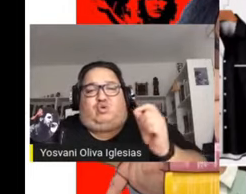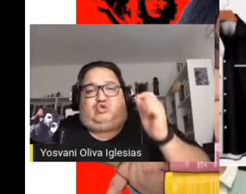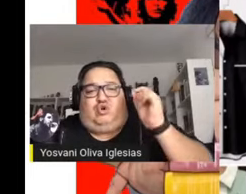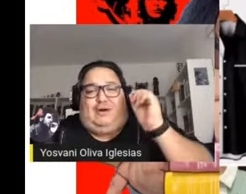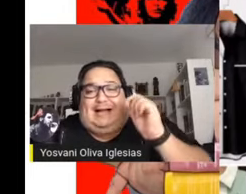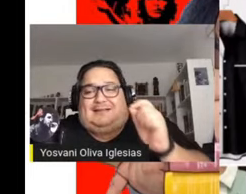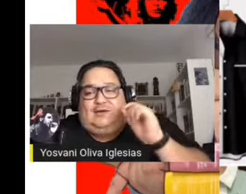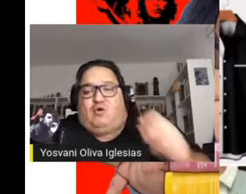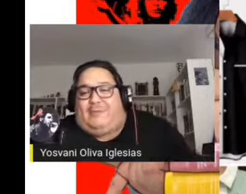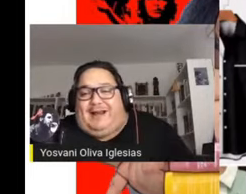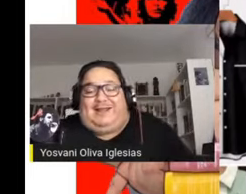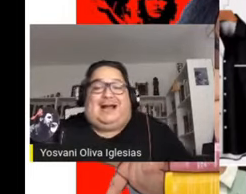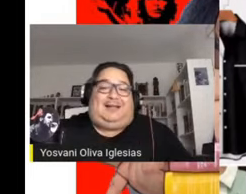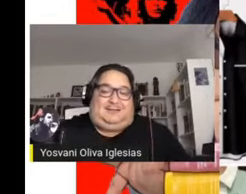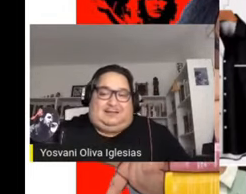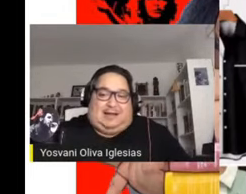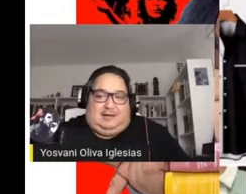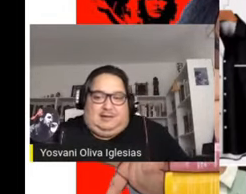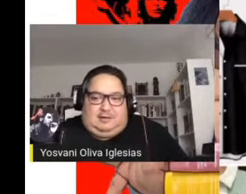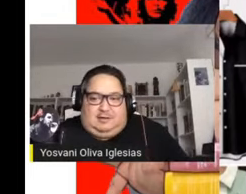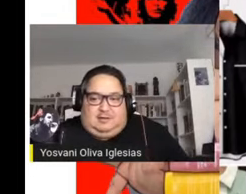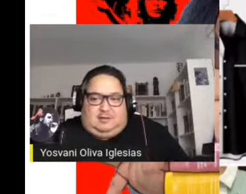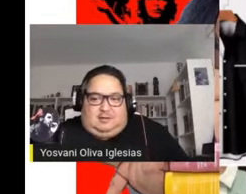discurso latinoamericanista.